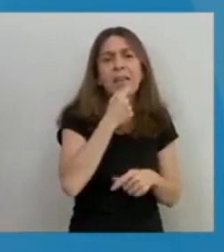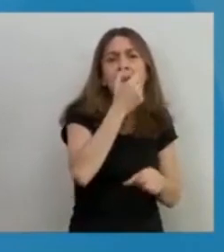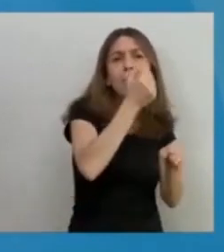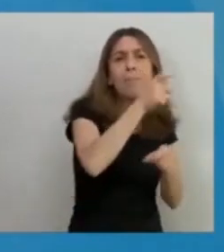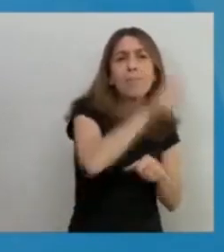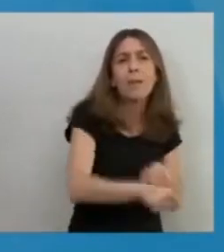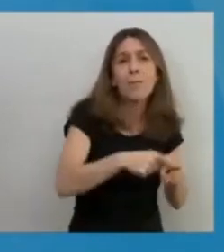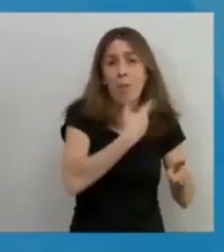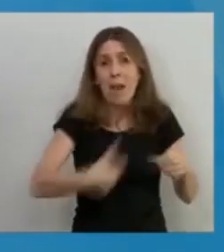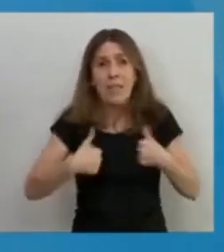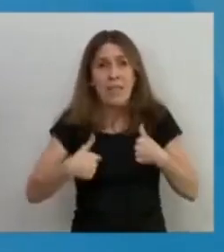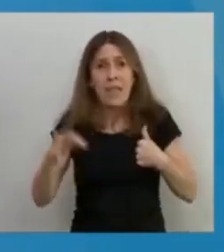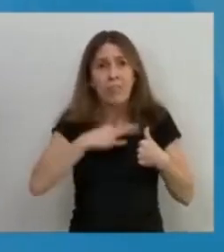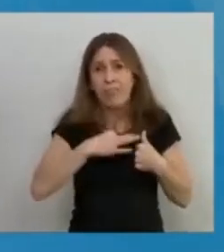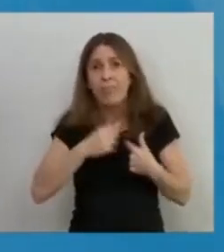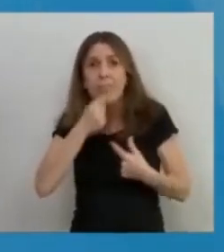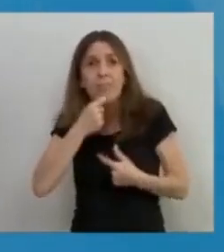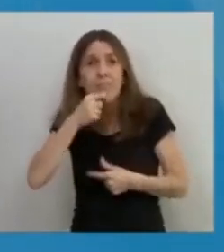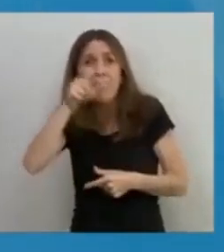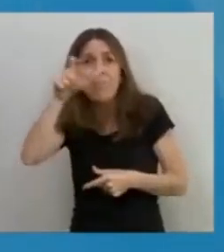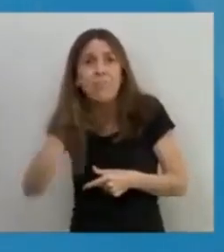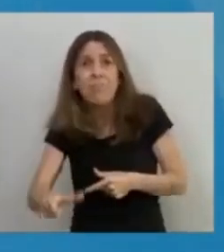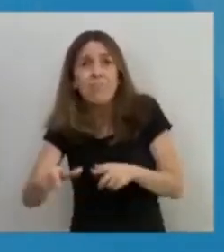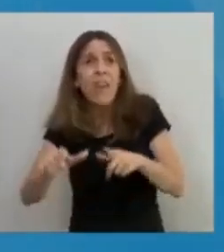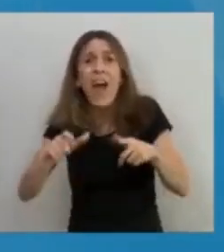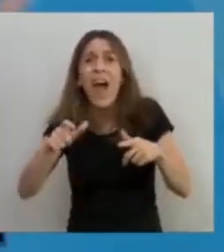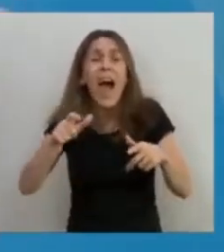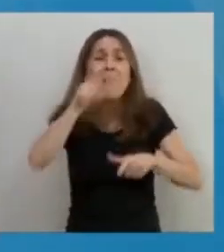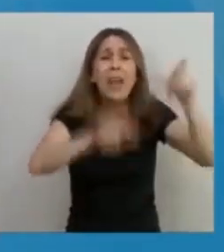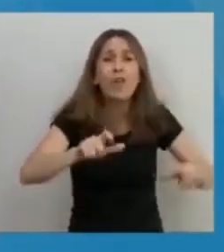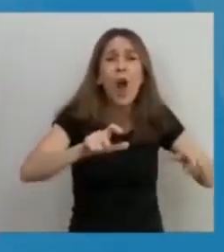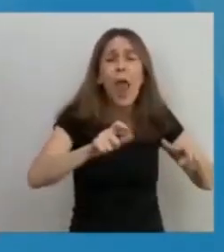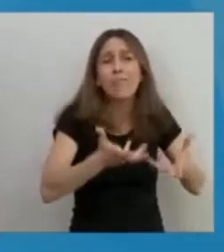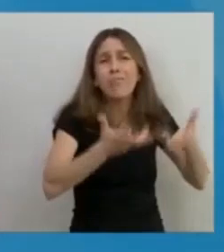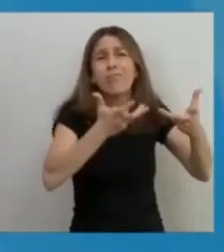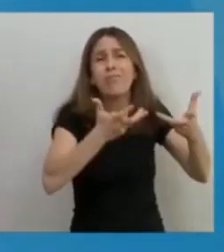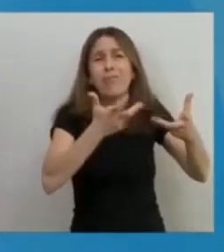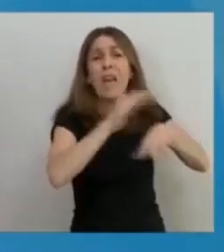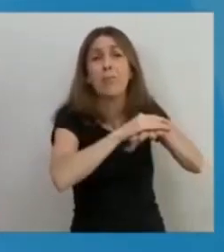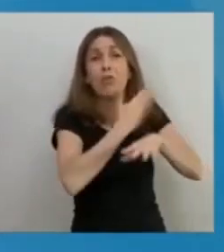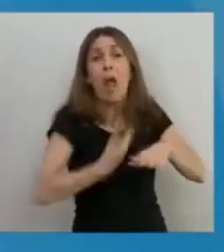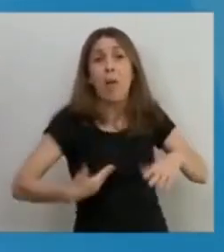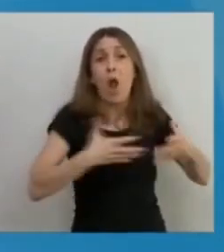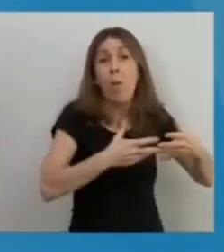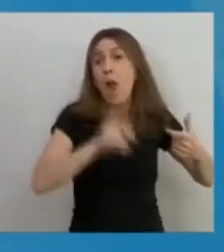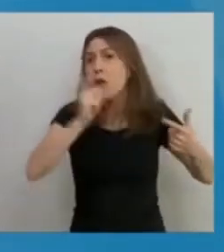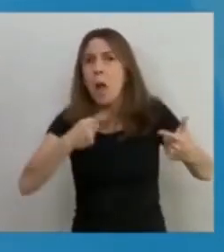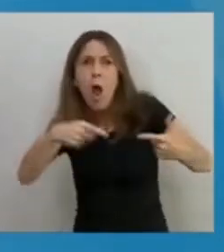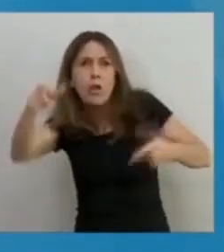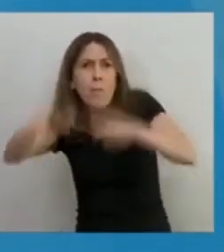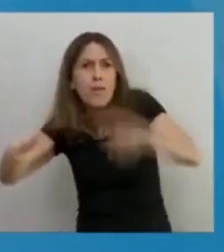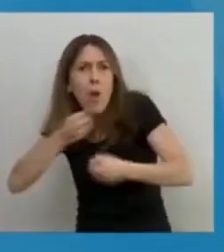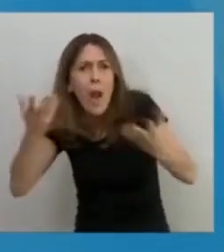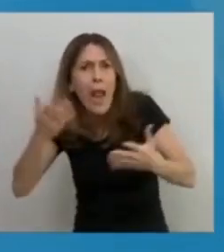Al último argentino olvidado y al que conduce a los destinos del país, a todos contagia el virus. No tiene